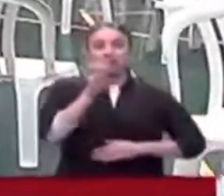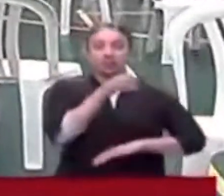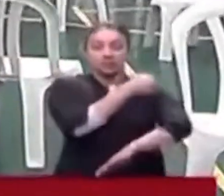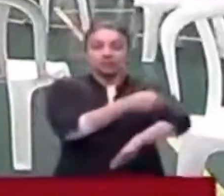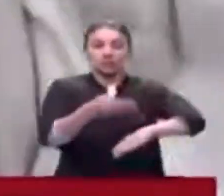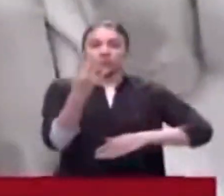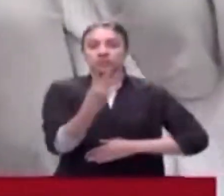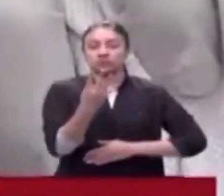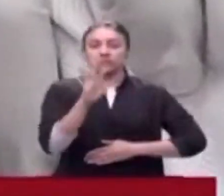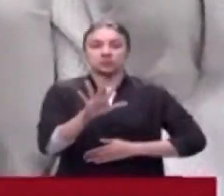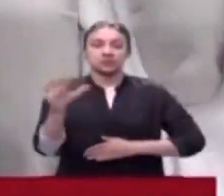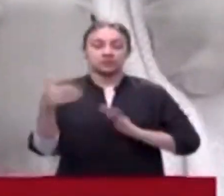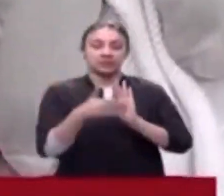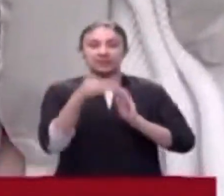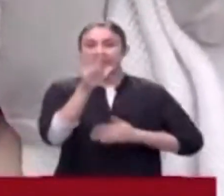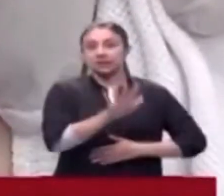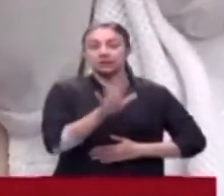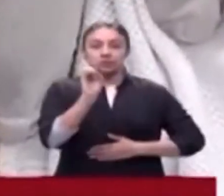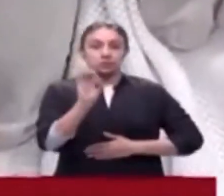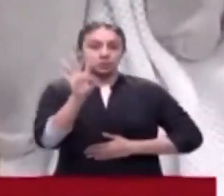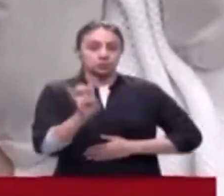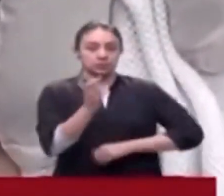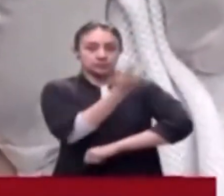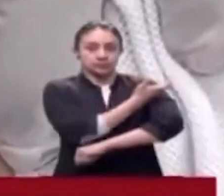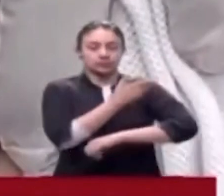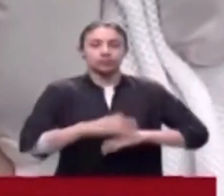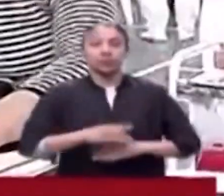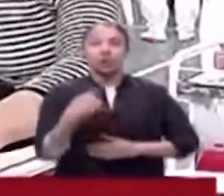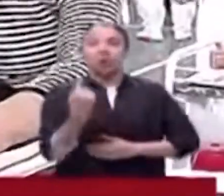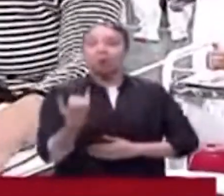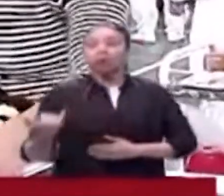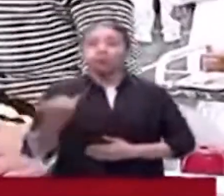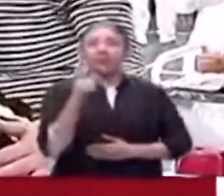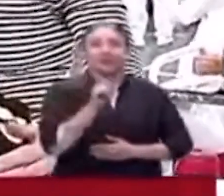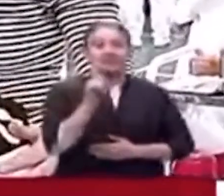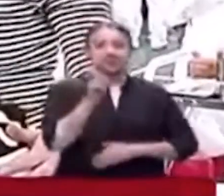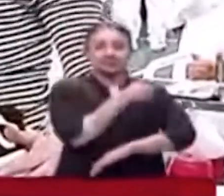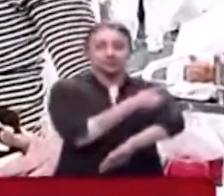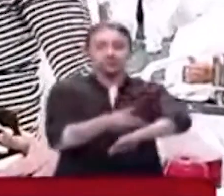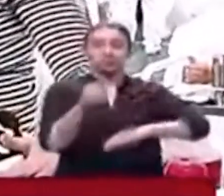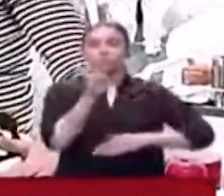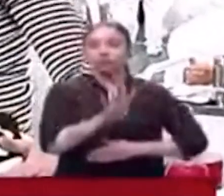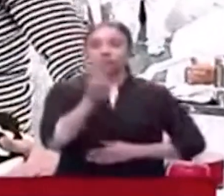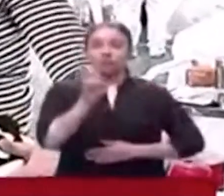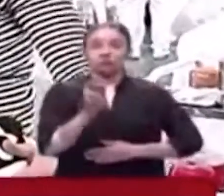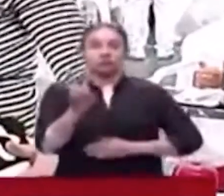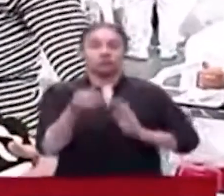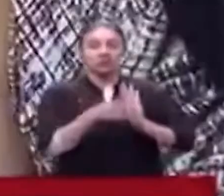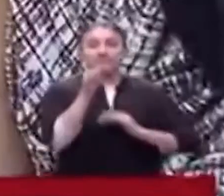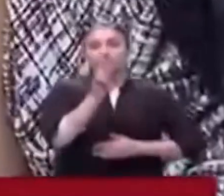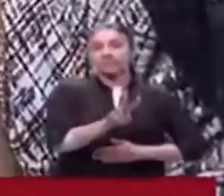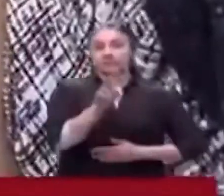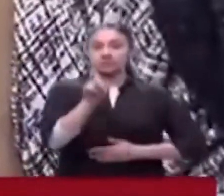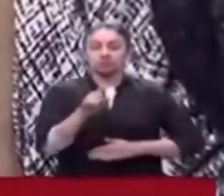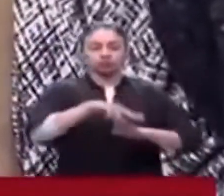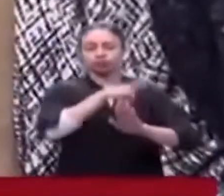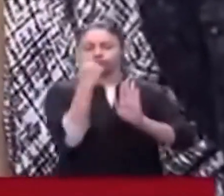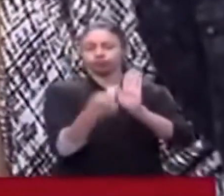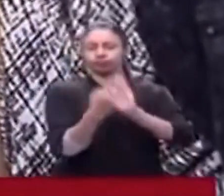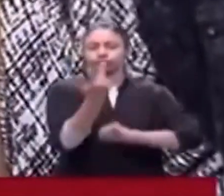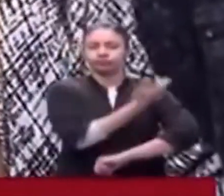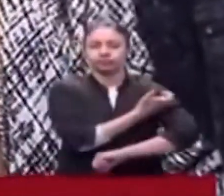millones 455 mil 509 dosis, pero solo hay 16 millones 482 mil 26 esquemas